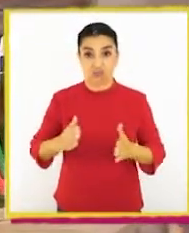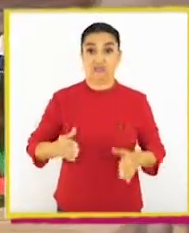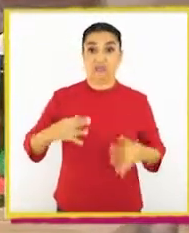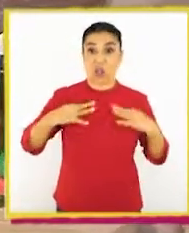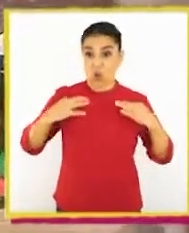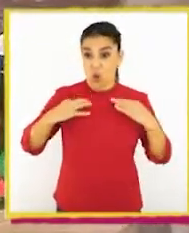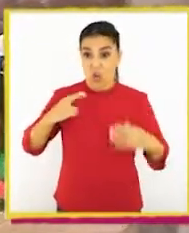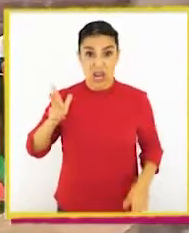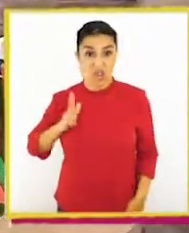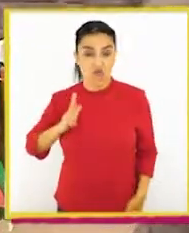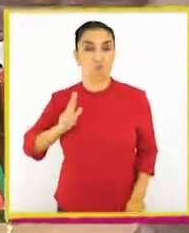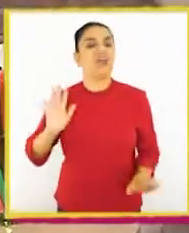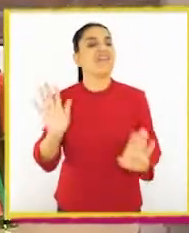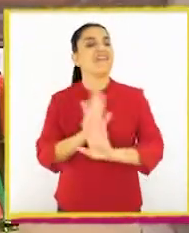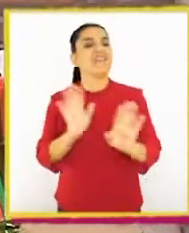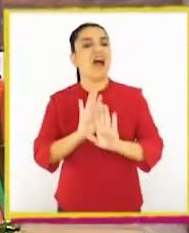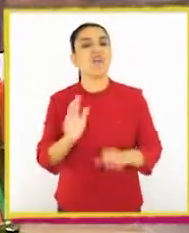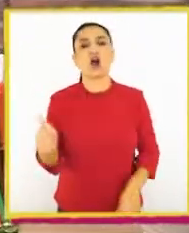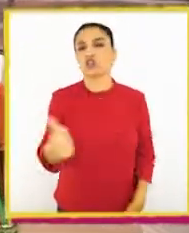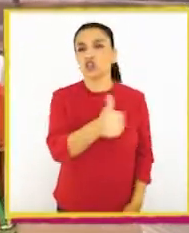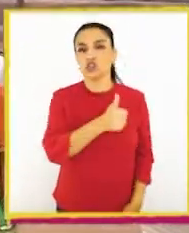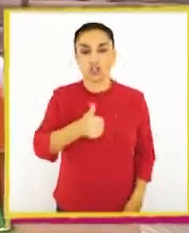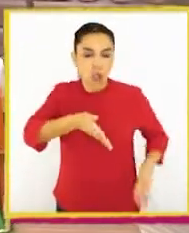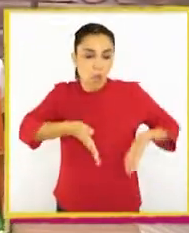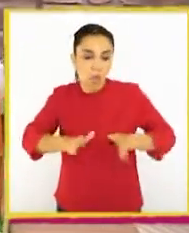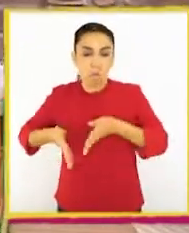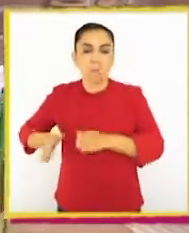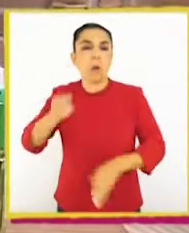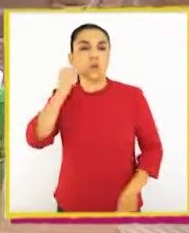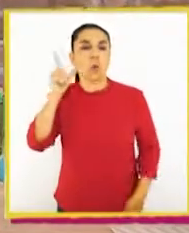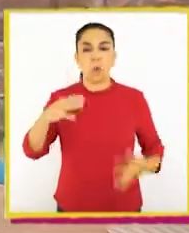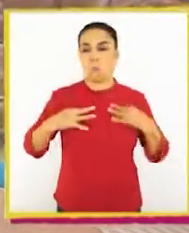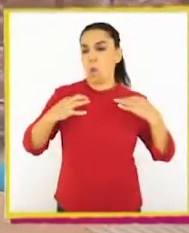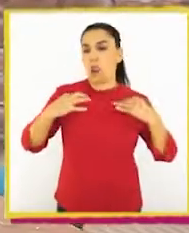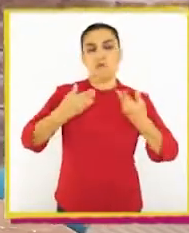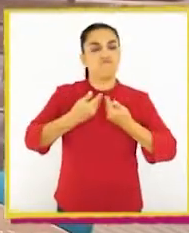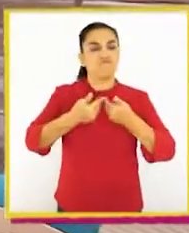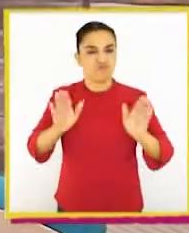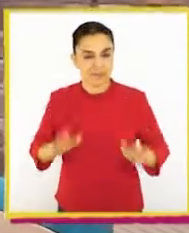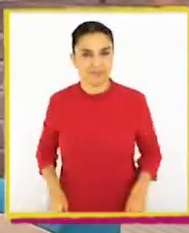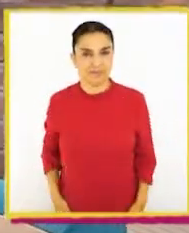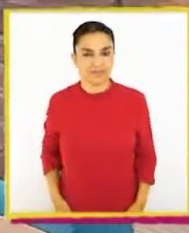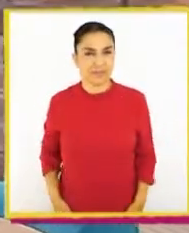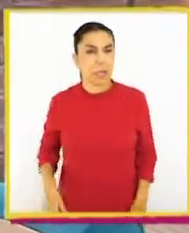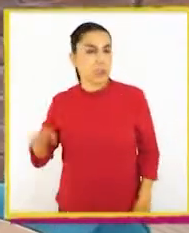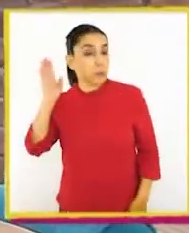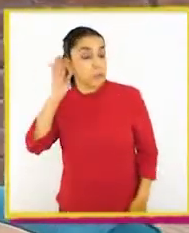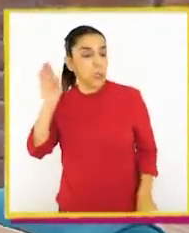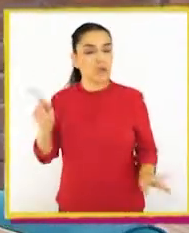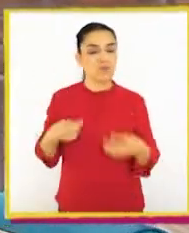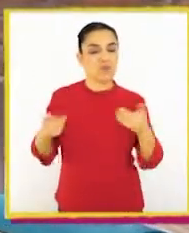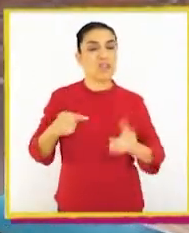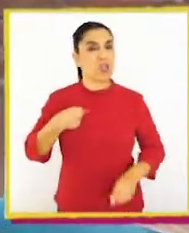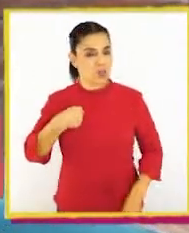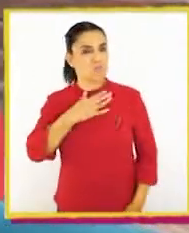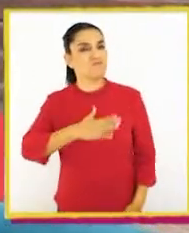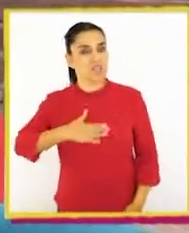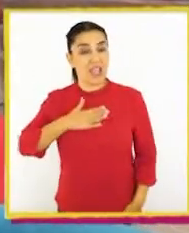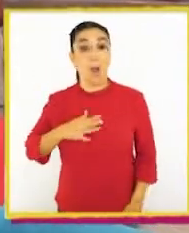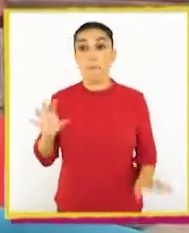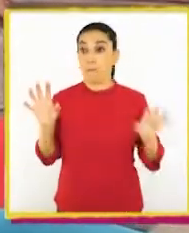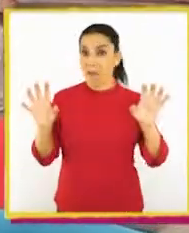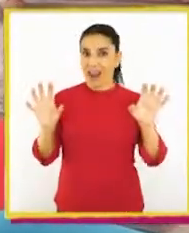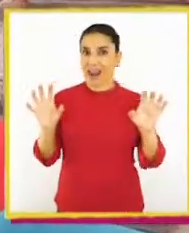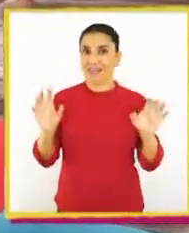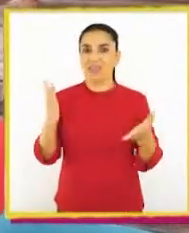uniforme, sino que todos vendremos con jeans y polera. ¿Eh? Escucharemos música a mi gusto por los parlantes